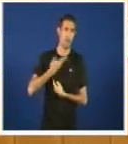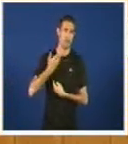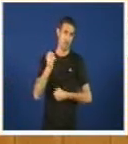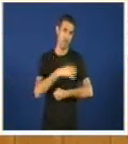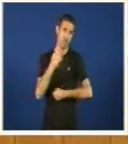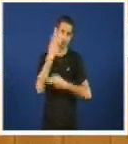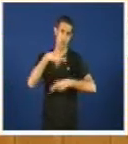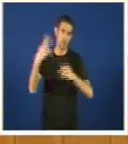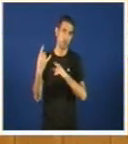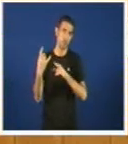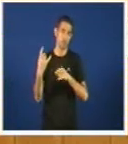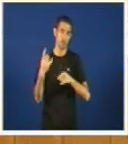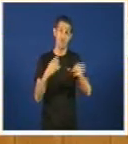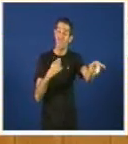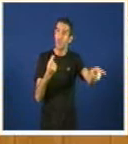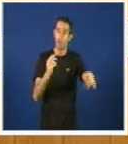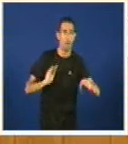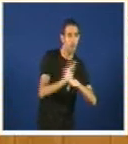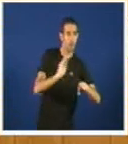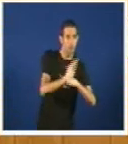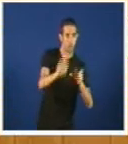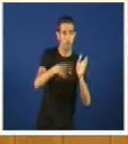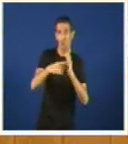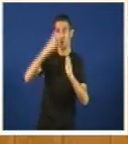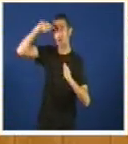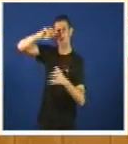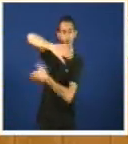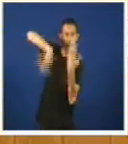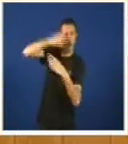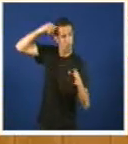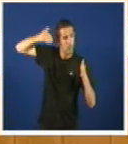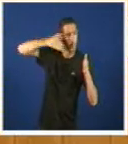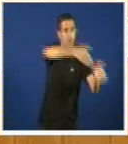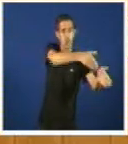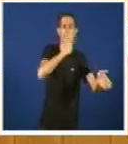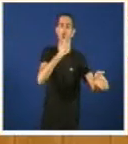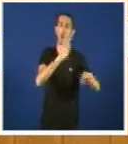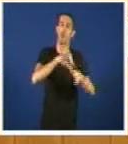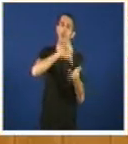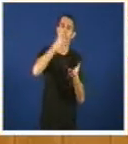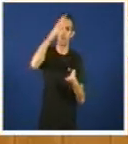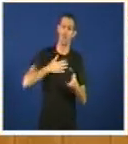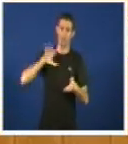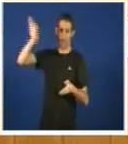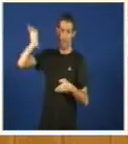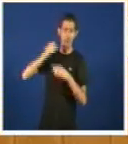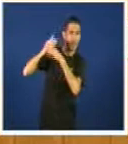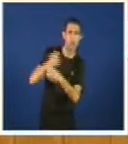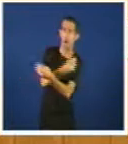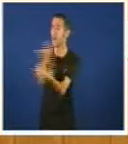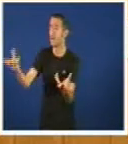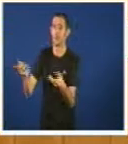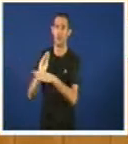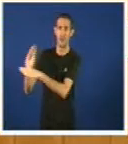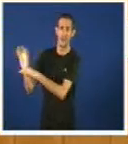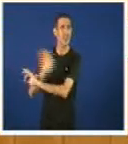absorbe a maior parte do investimento cultural deste país e impide efectivamente que se poda destinar